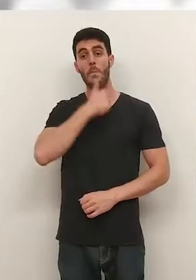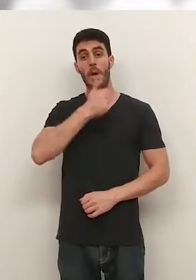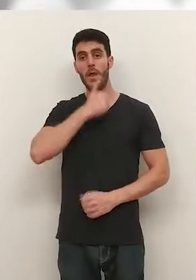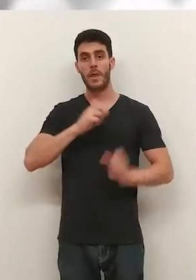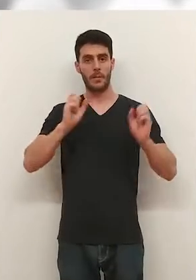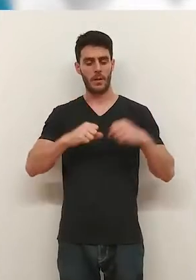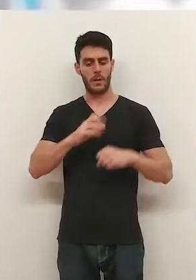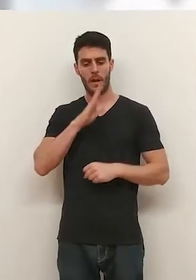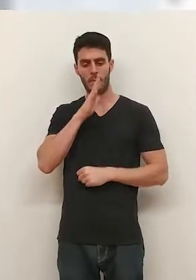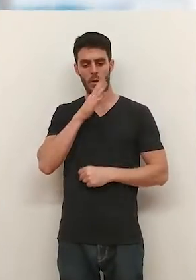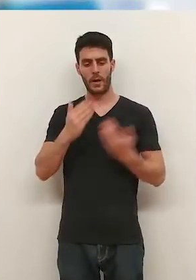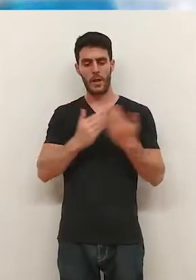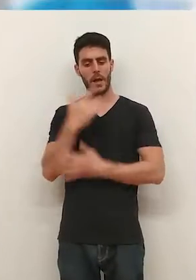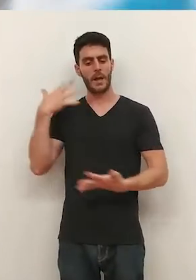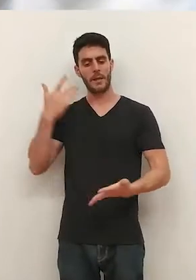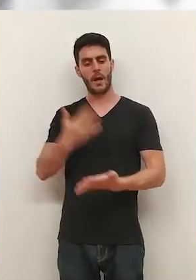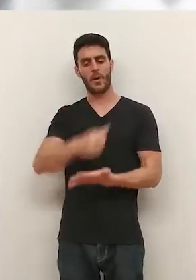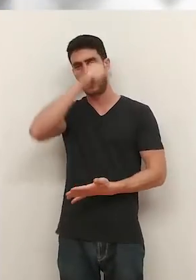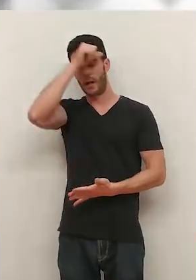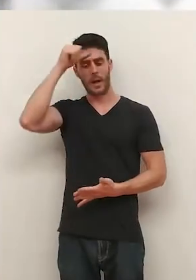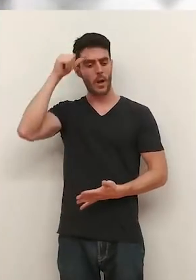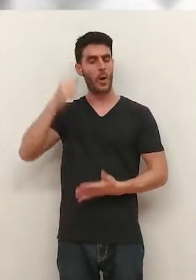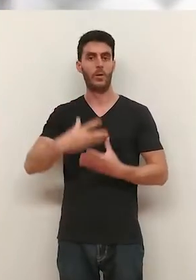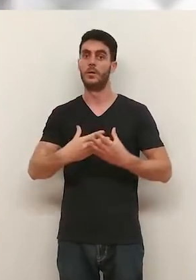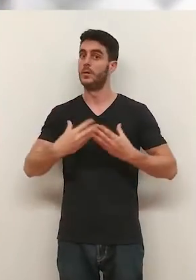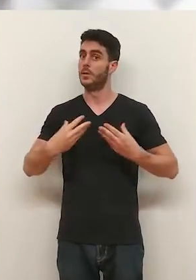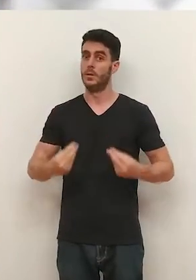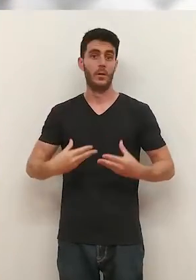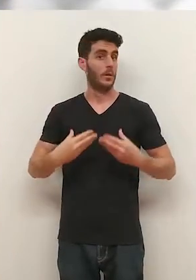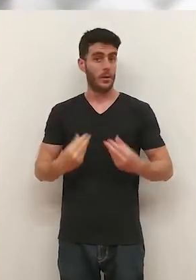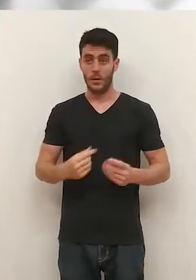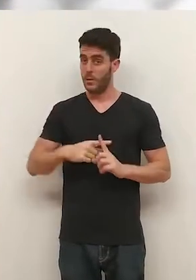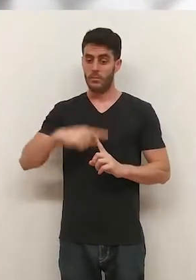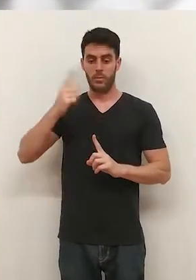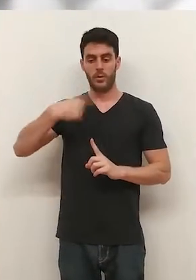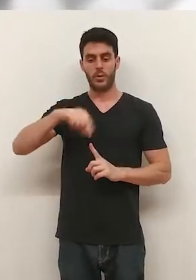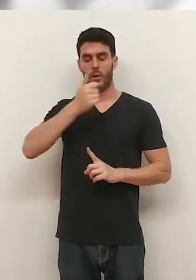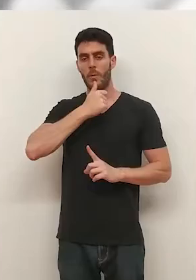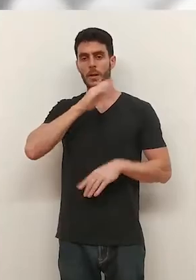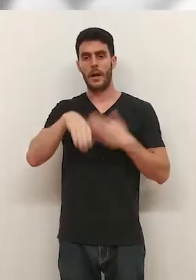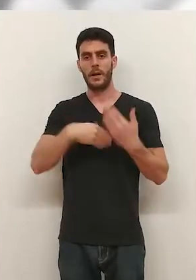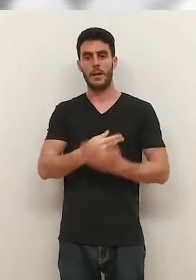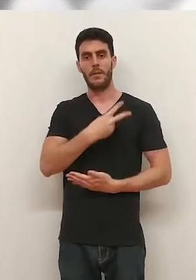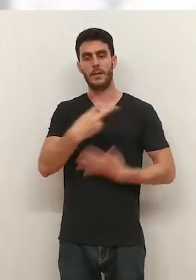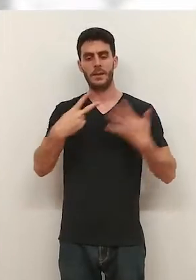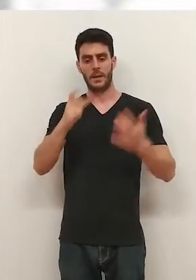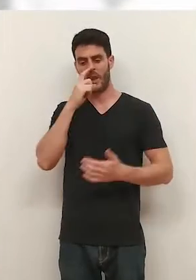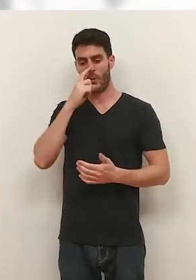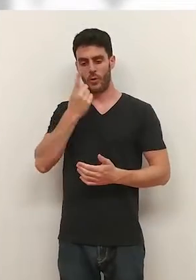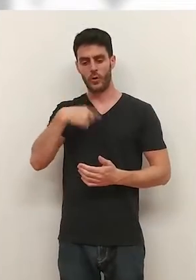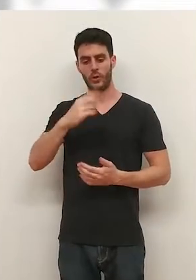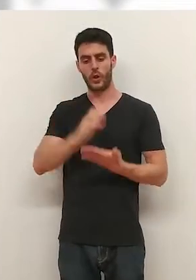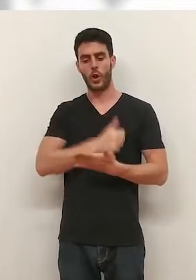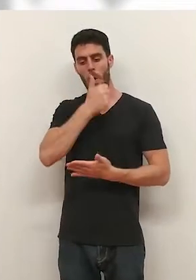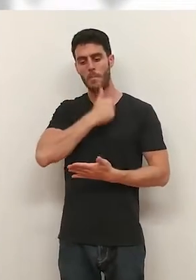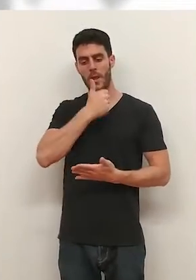Vamos a tener paciencia porque ya llevamos unos cuantos días de muchísimo calor y tenemos que aguantar porque aquí hasta el 27 de